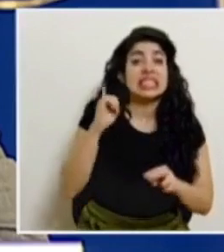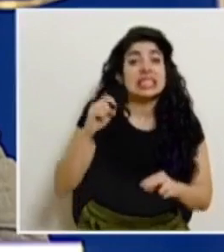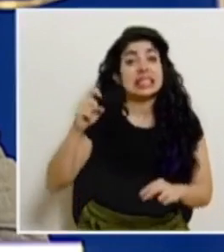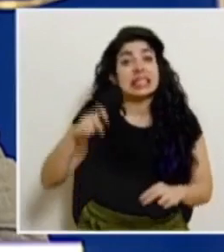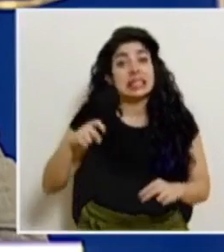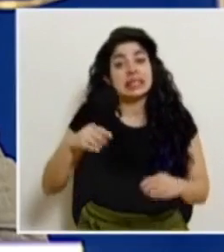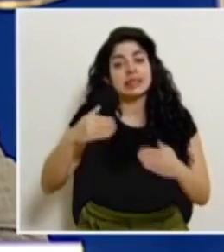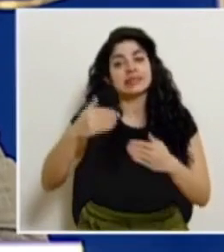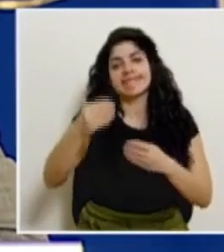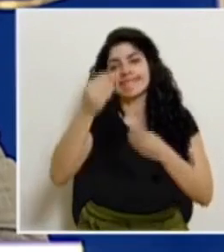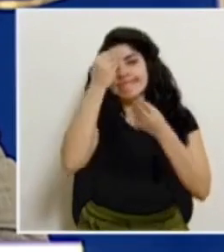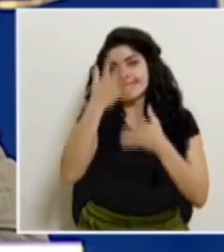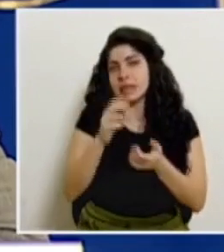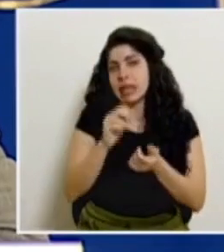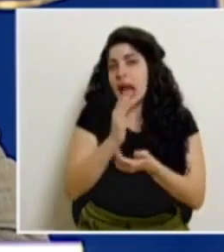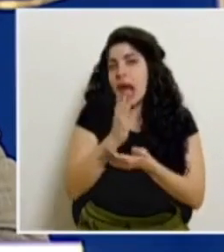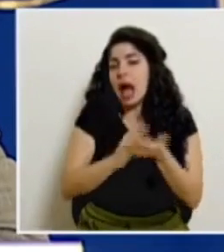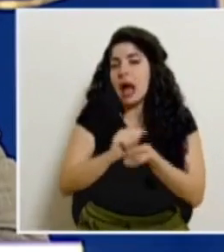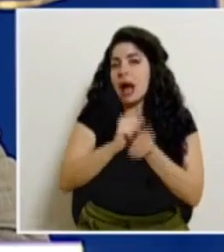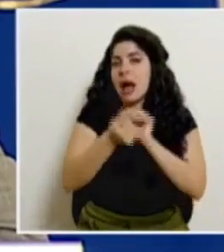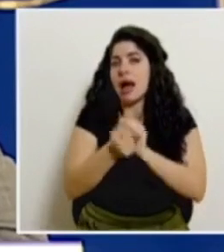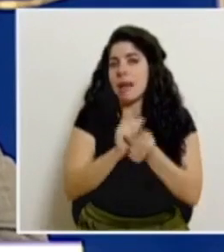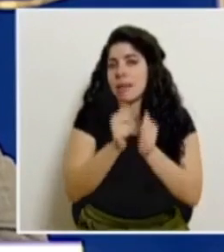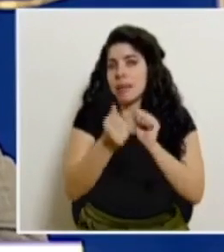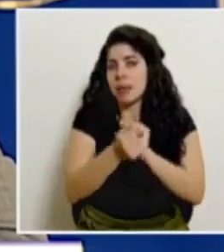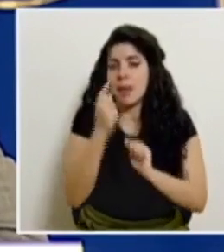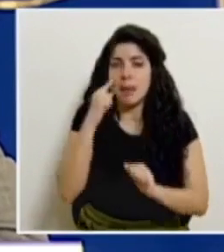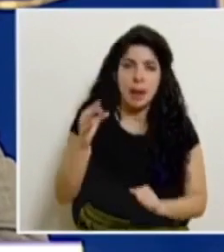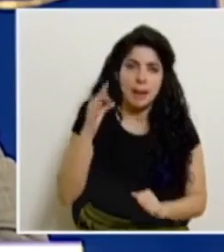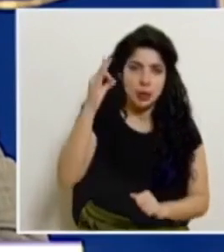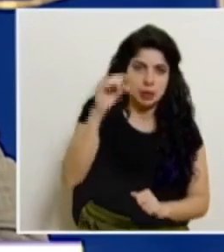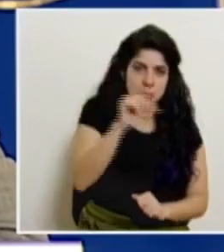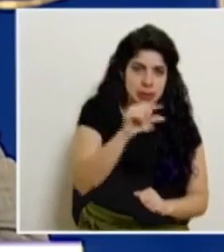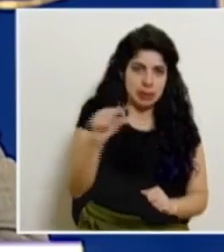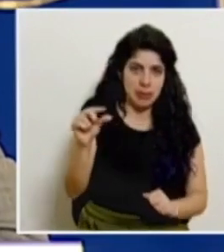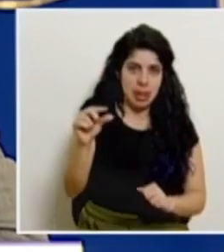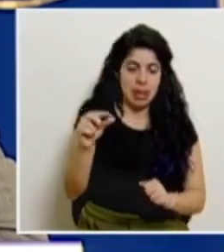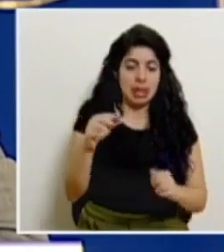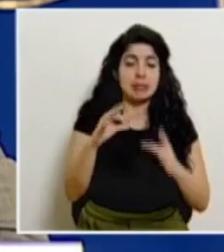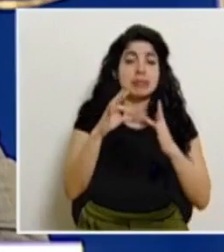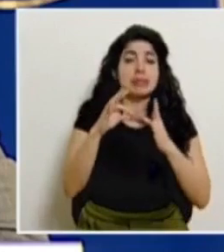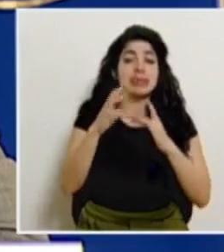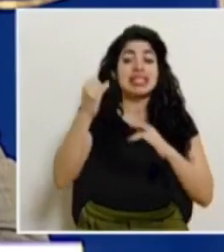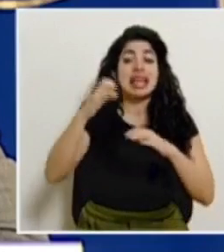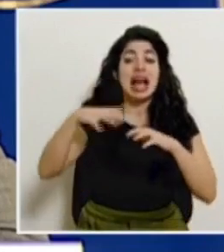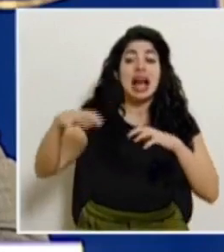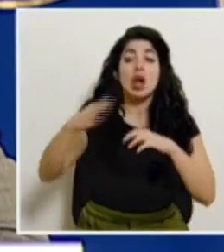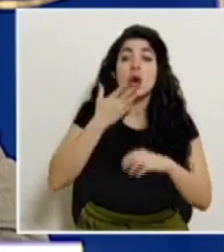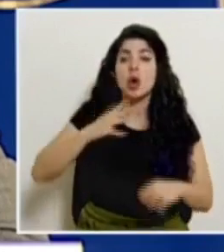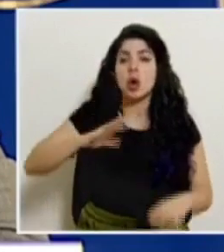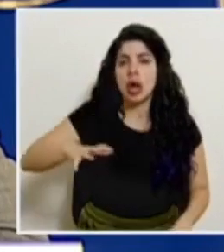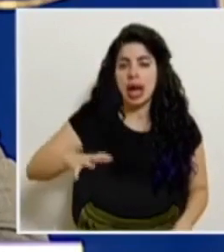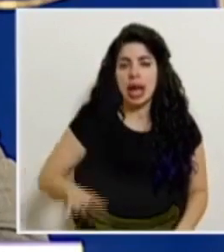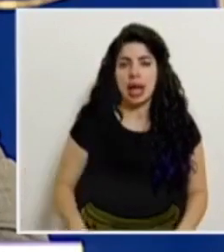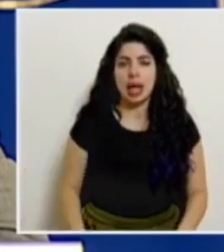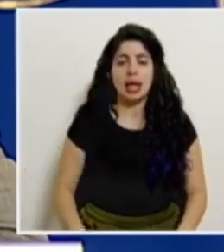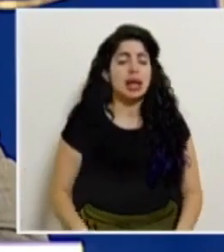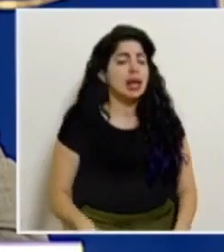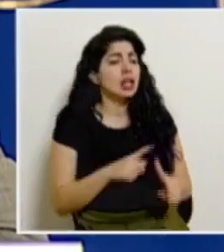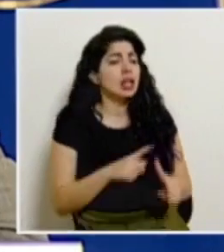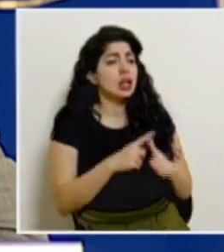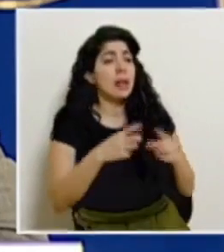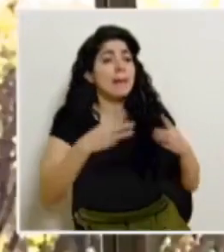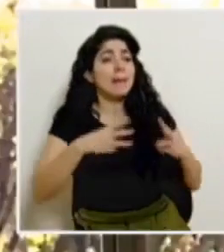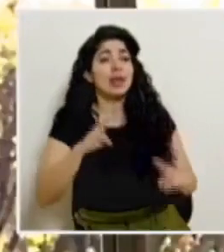cuáles cambios deben regir para la próxima semana para aquellos cantones que están en condición de alerta naranja. Y finalmente el